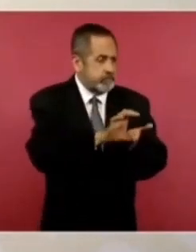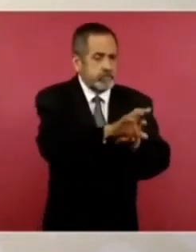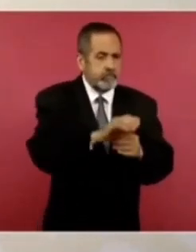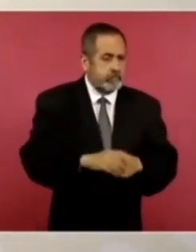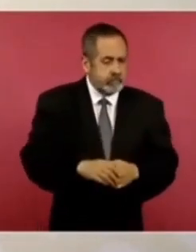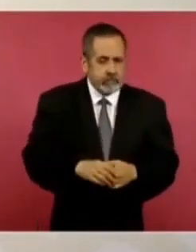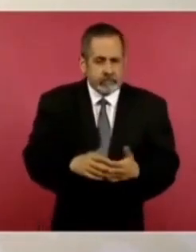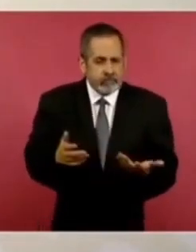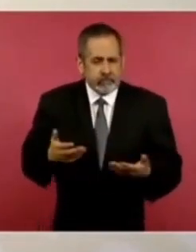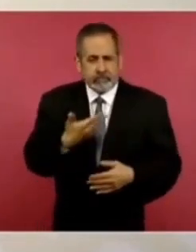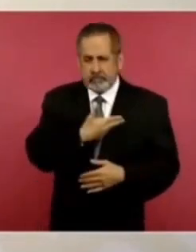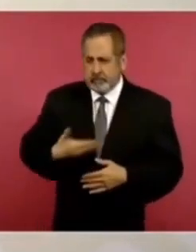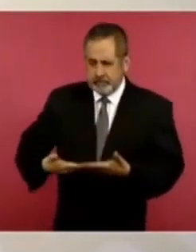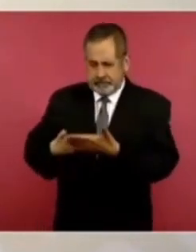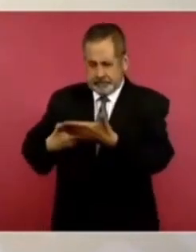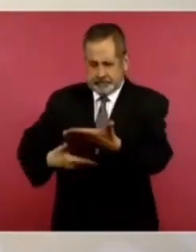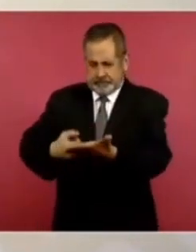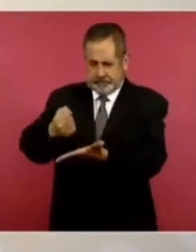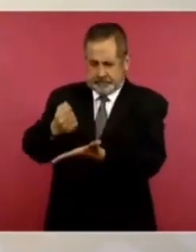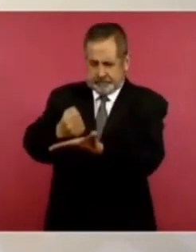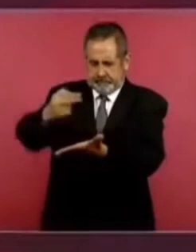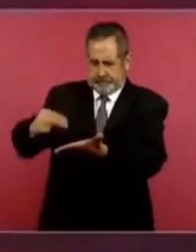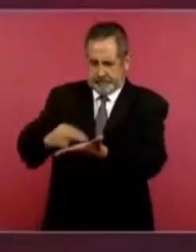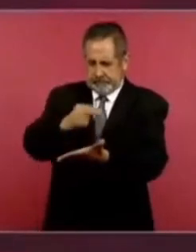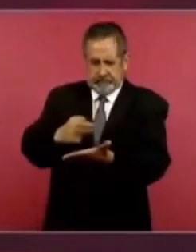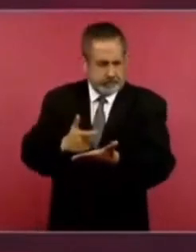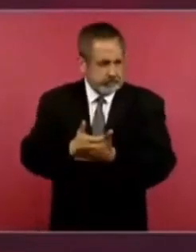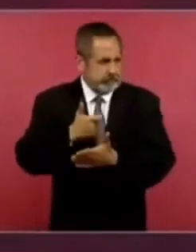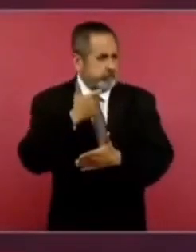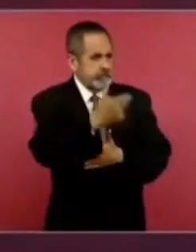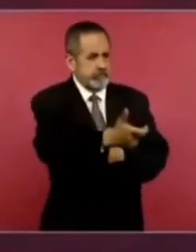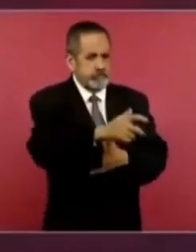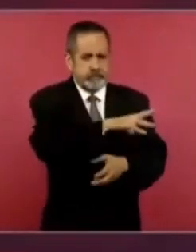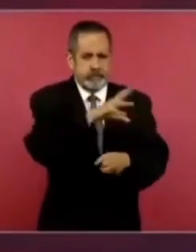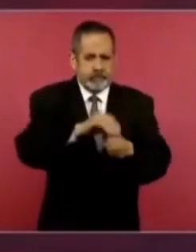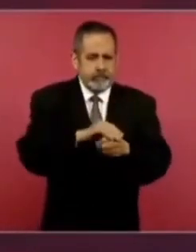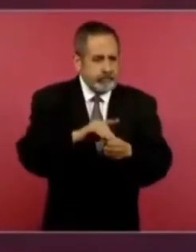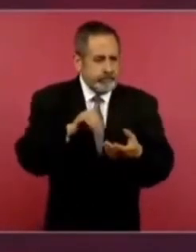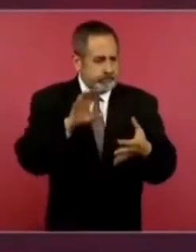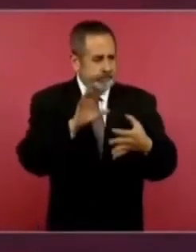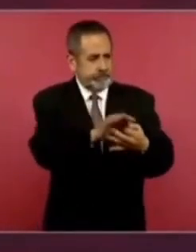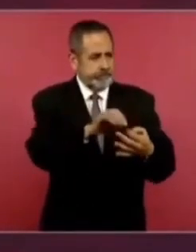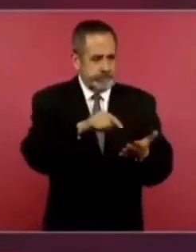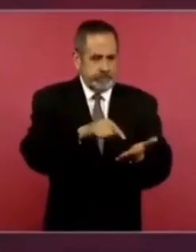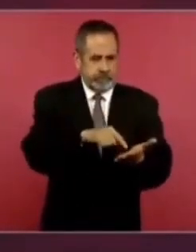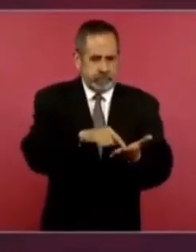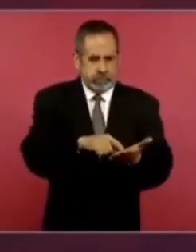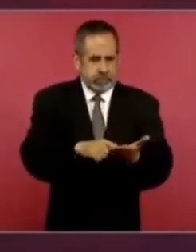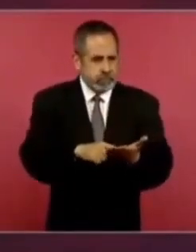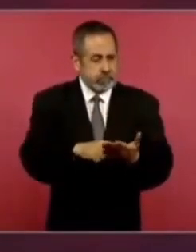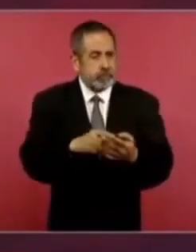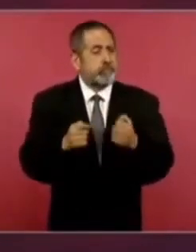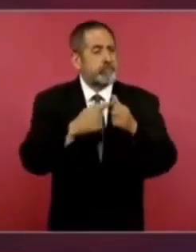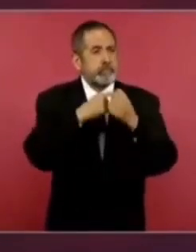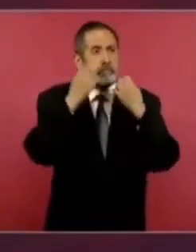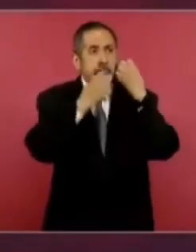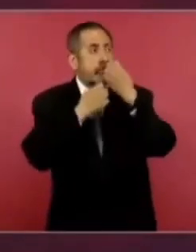decreto de que se iba a pagar el rescate de conformidad con un avalúo.